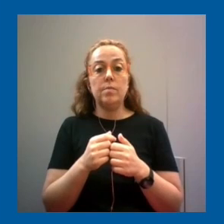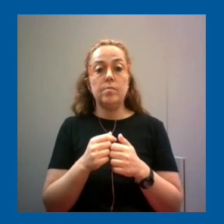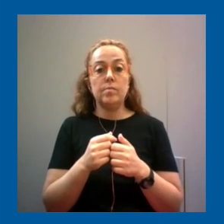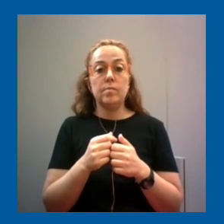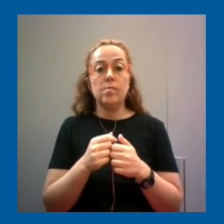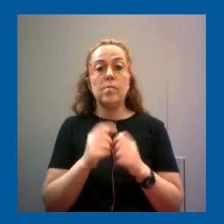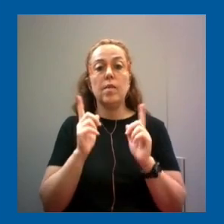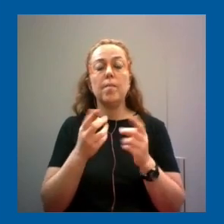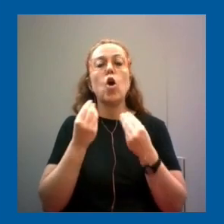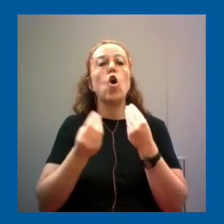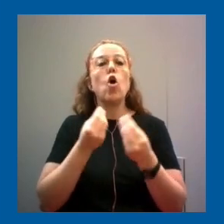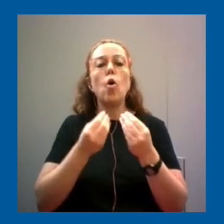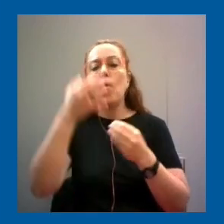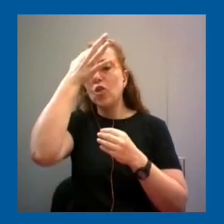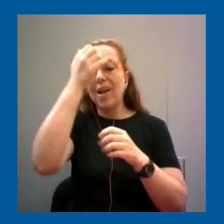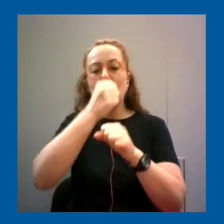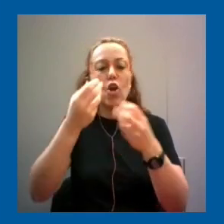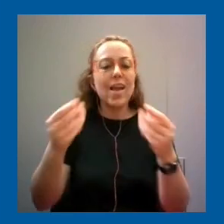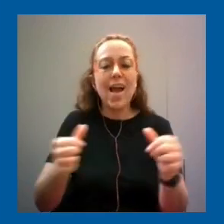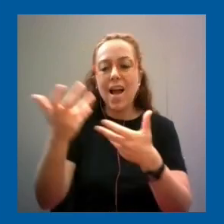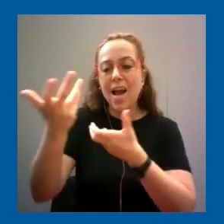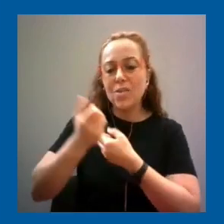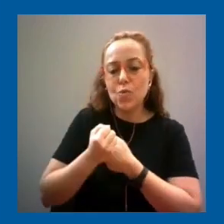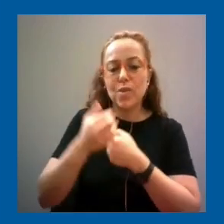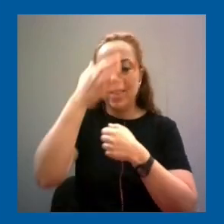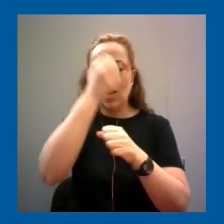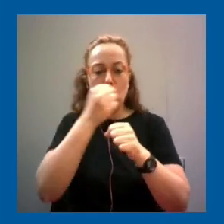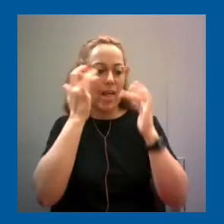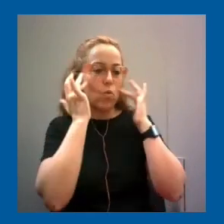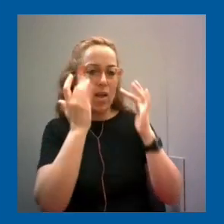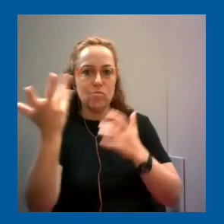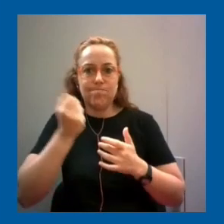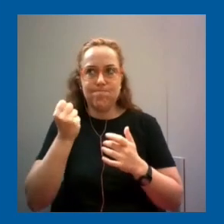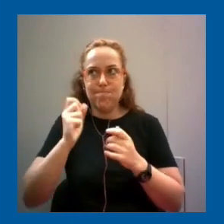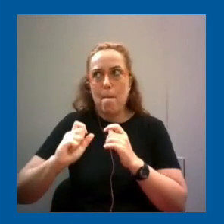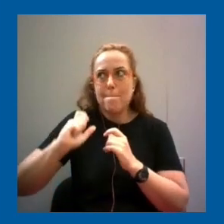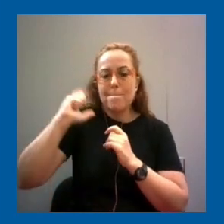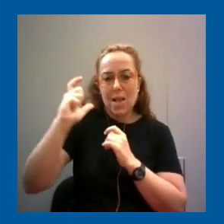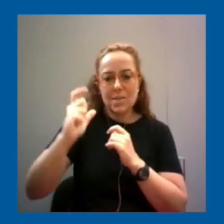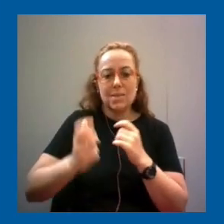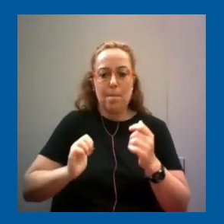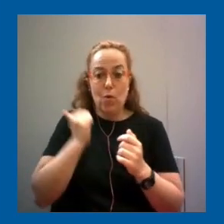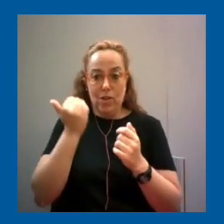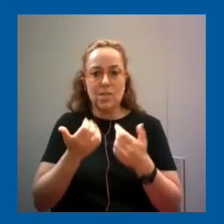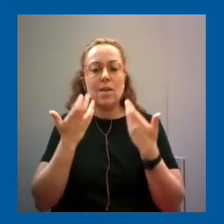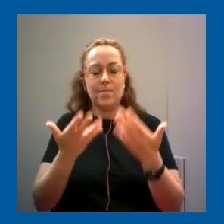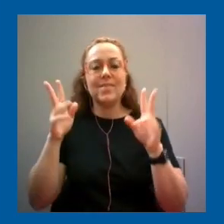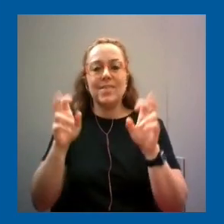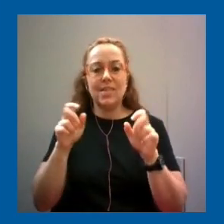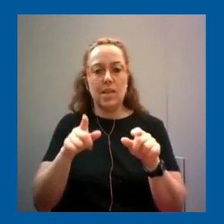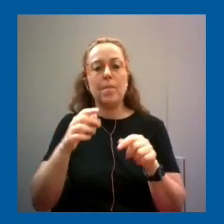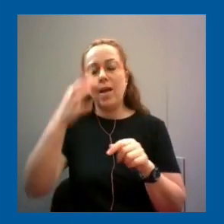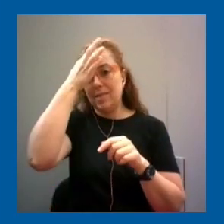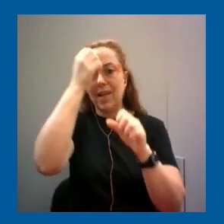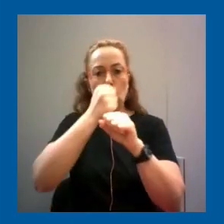cómo utilizar la tecnología para cuestiones educativas, cuando hablamos de esos temas, hablamos de tecnología educativa.